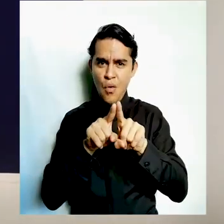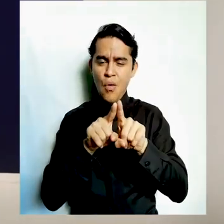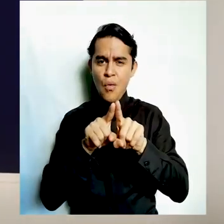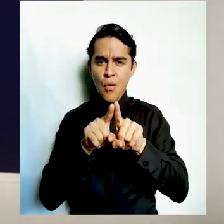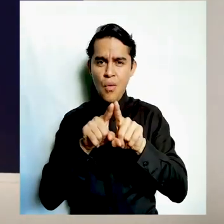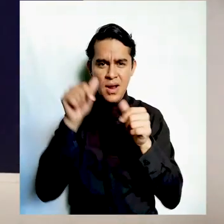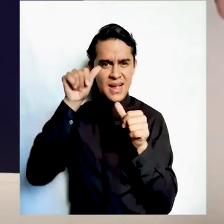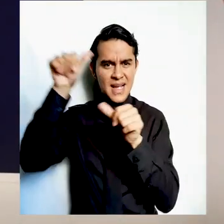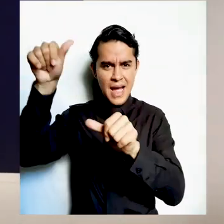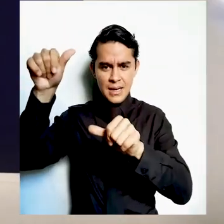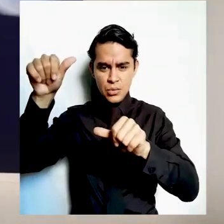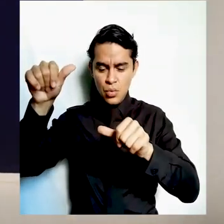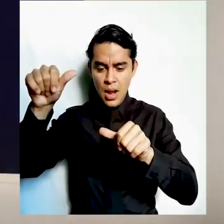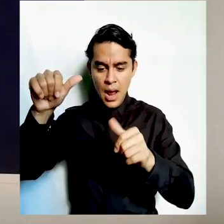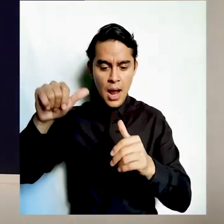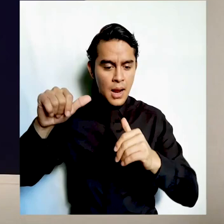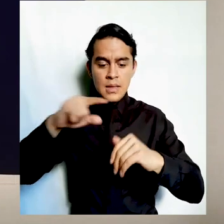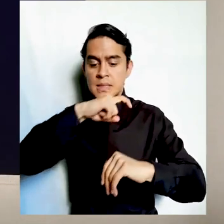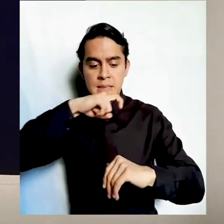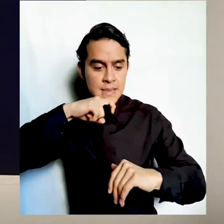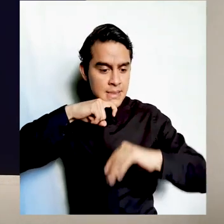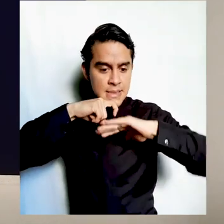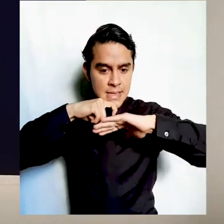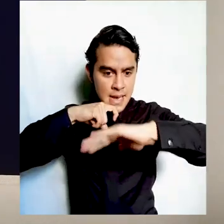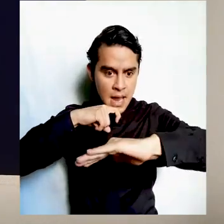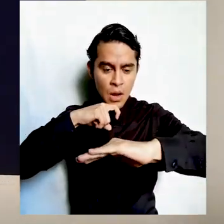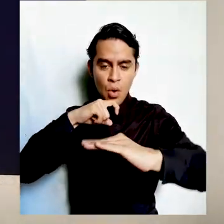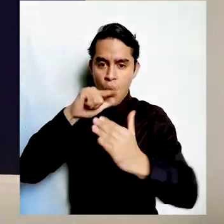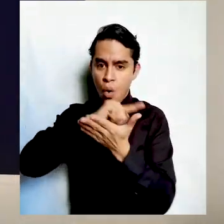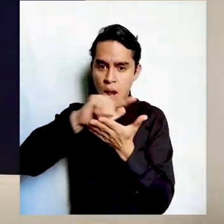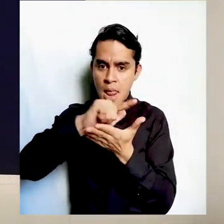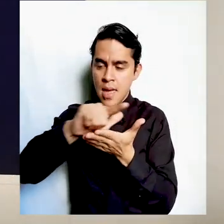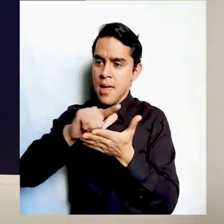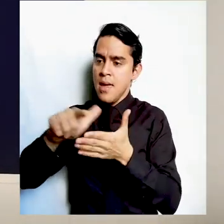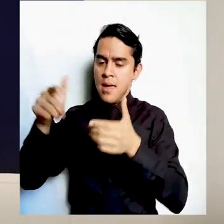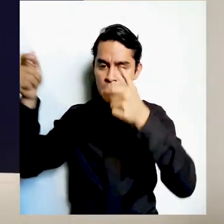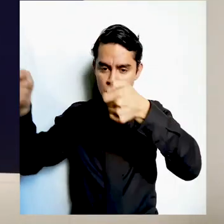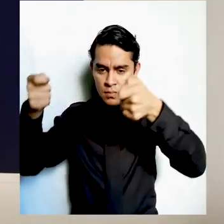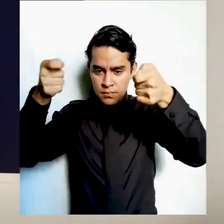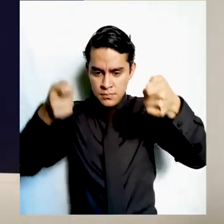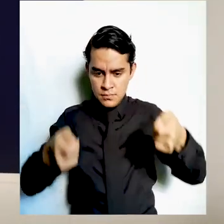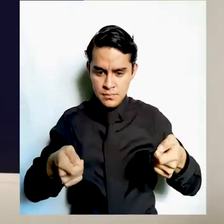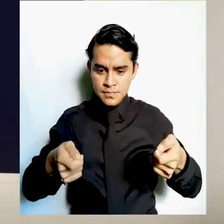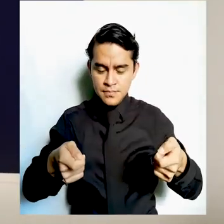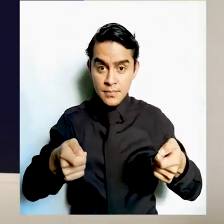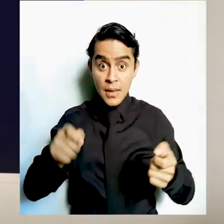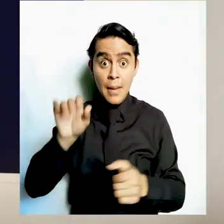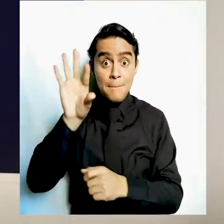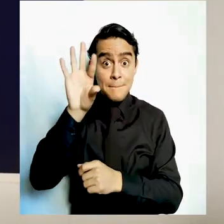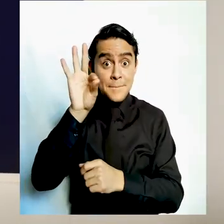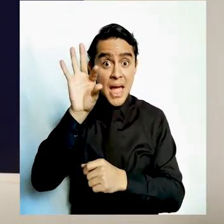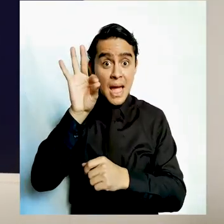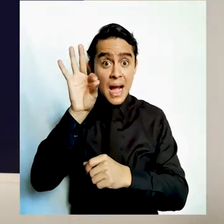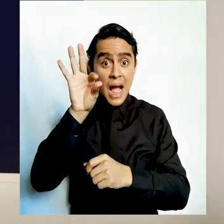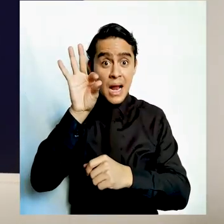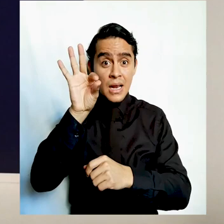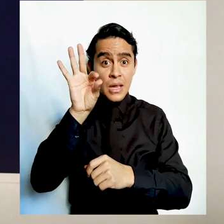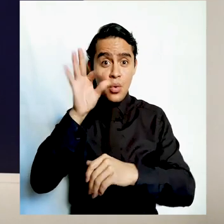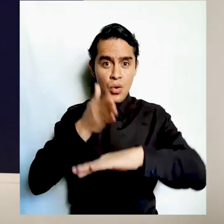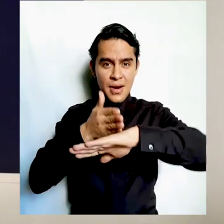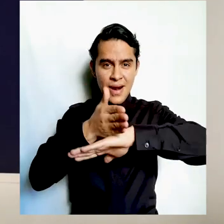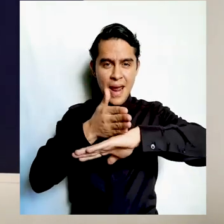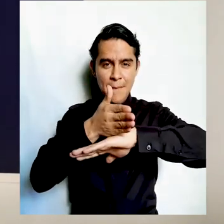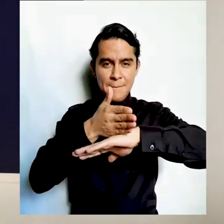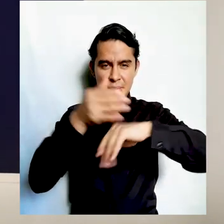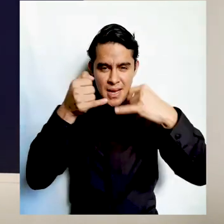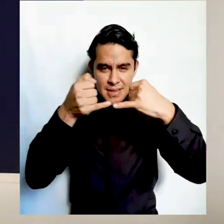seca y limpia paso seguido tomaremos el silicón líquido para pegar las ramas secas simulando recrear